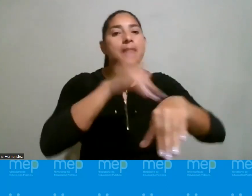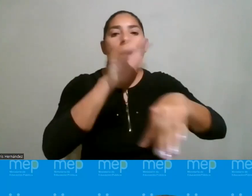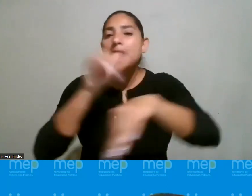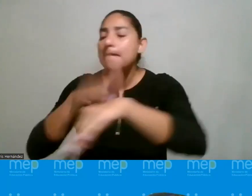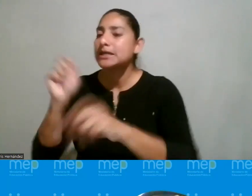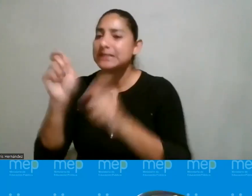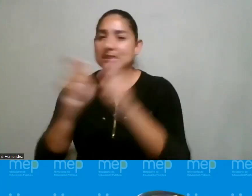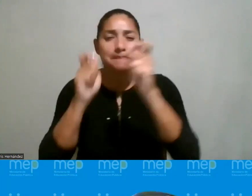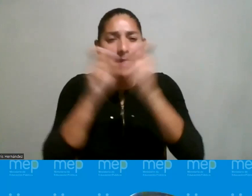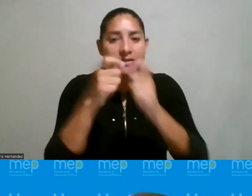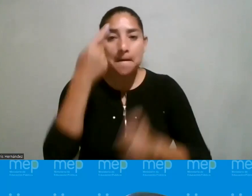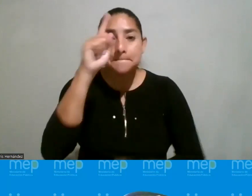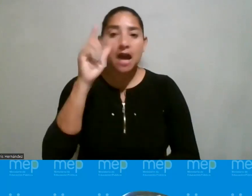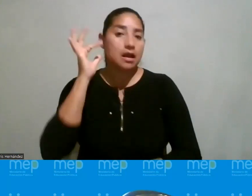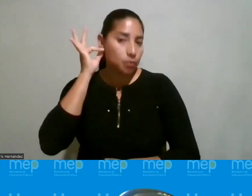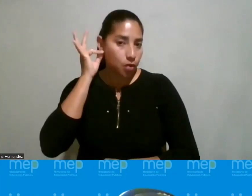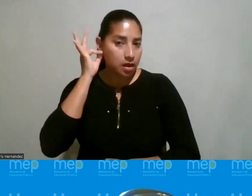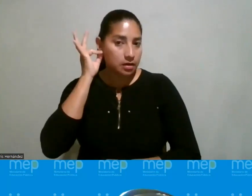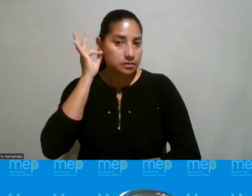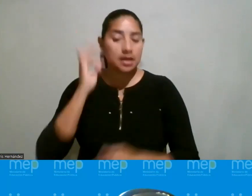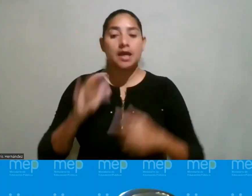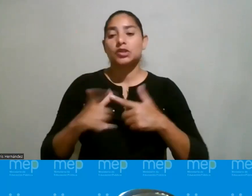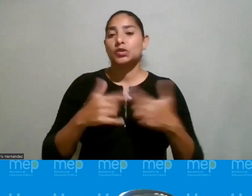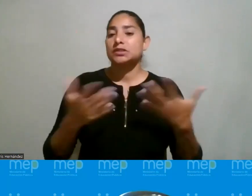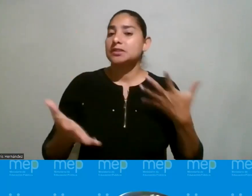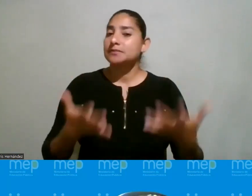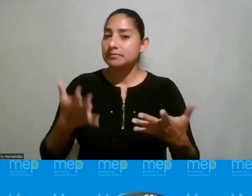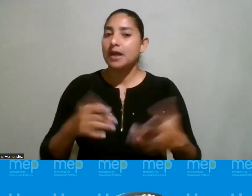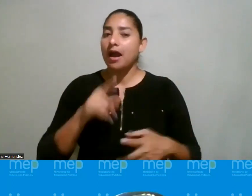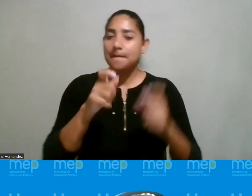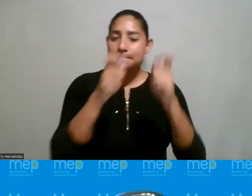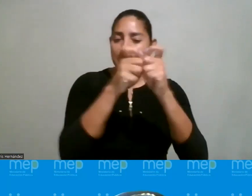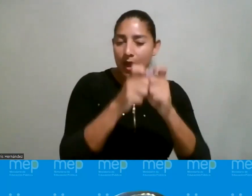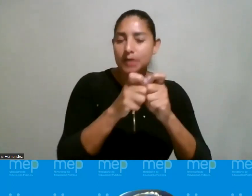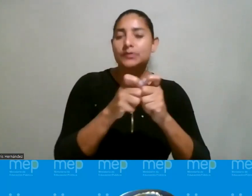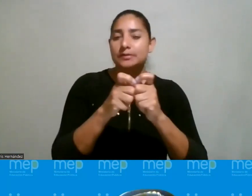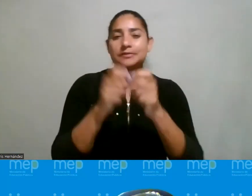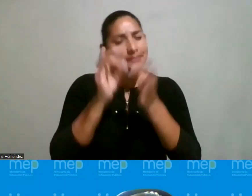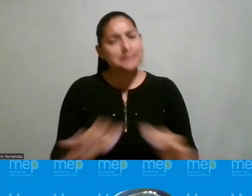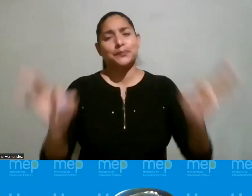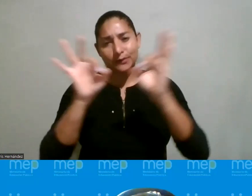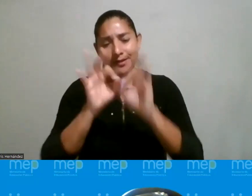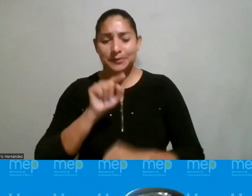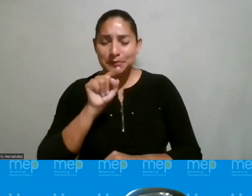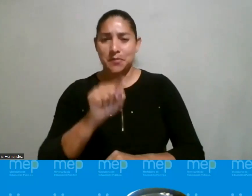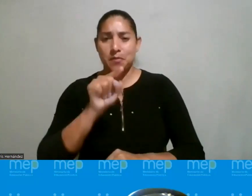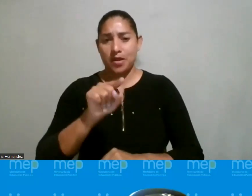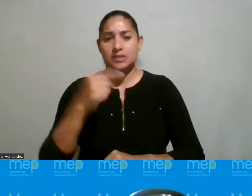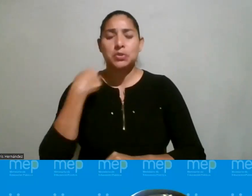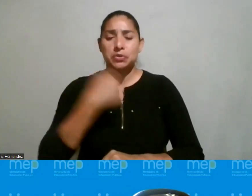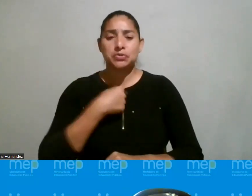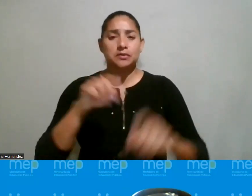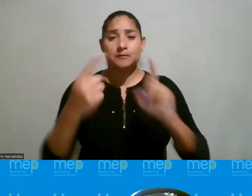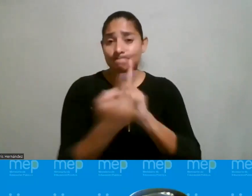específica para mujeres, entonces hay pequeños detalles así tan importantes como eso, cuando se